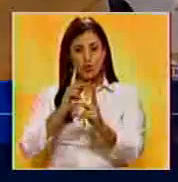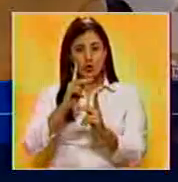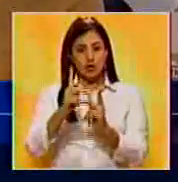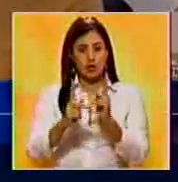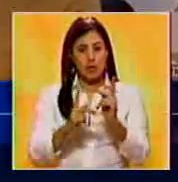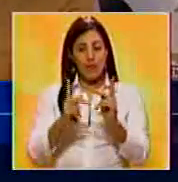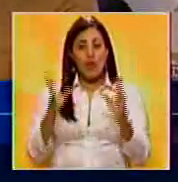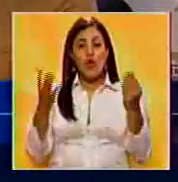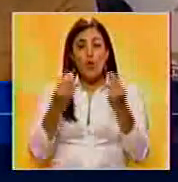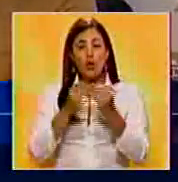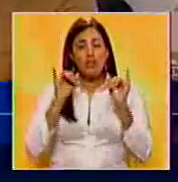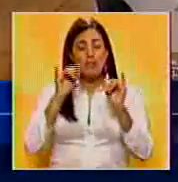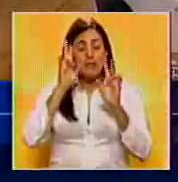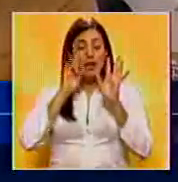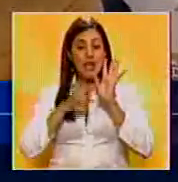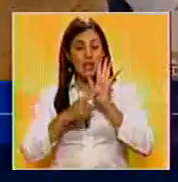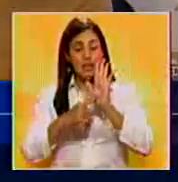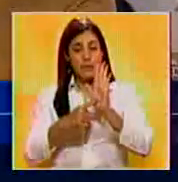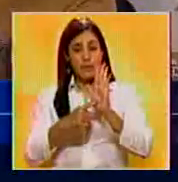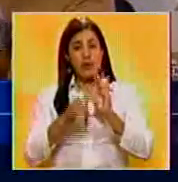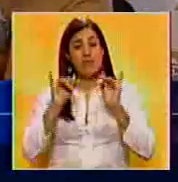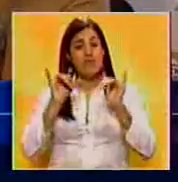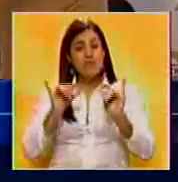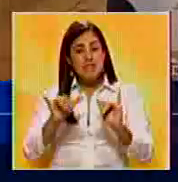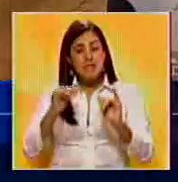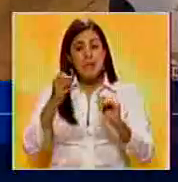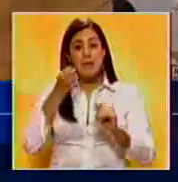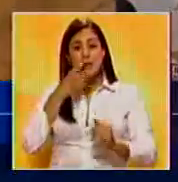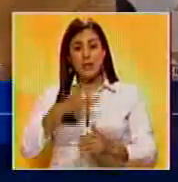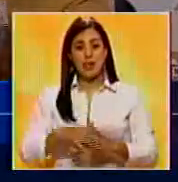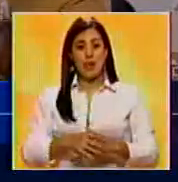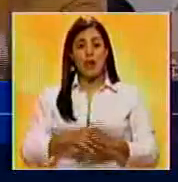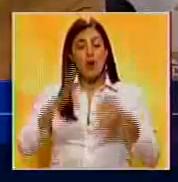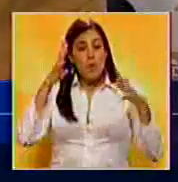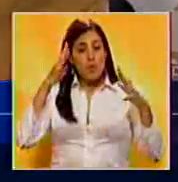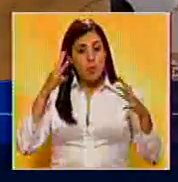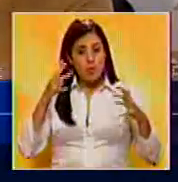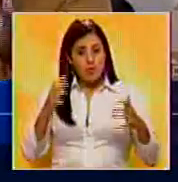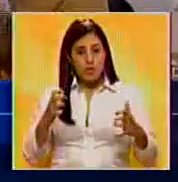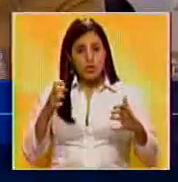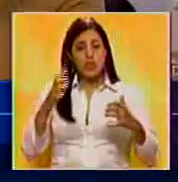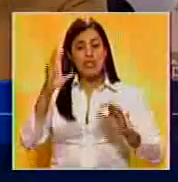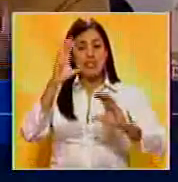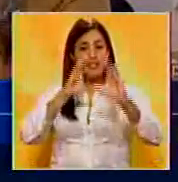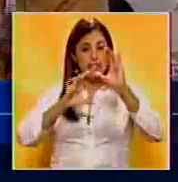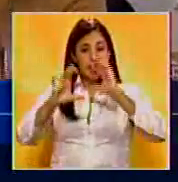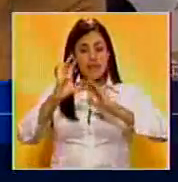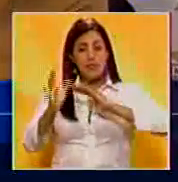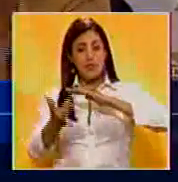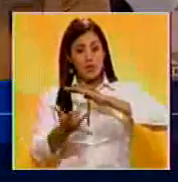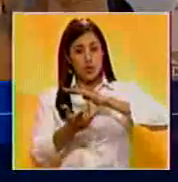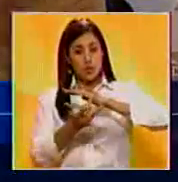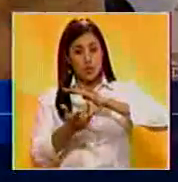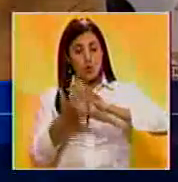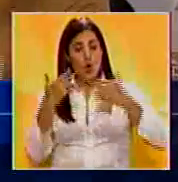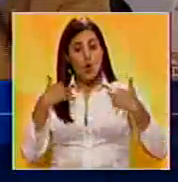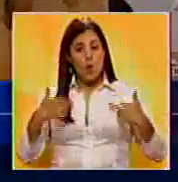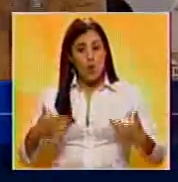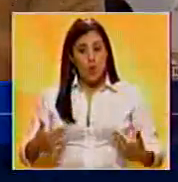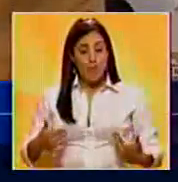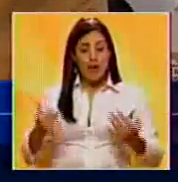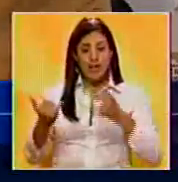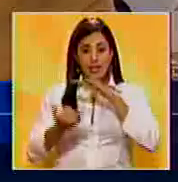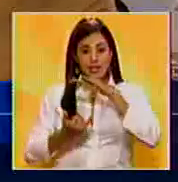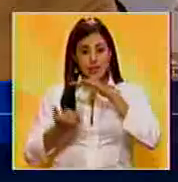con la misma transparencia, la misma calidad profesional, científica, tecnológica, humana,